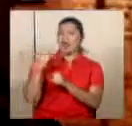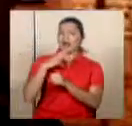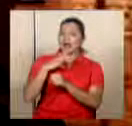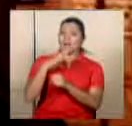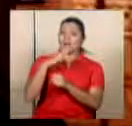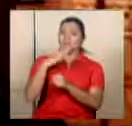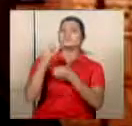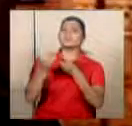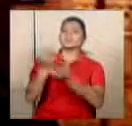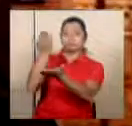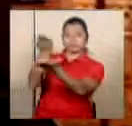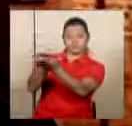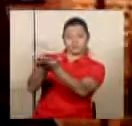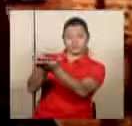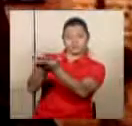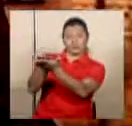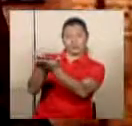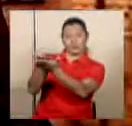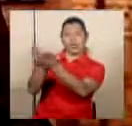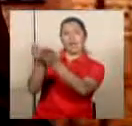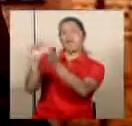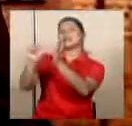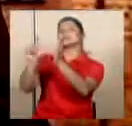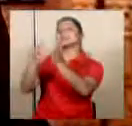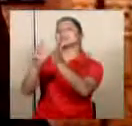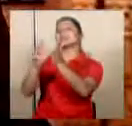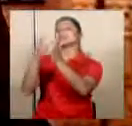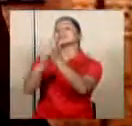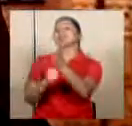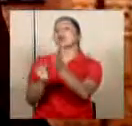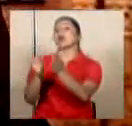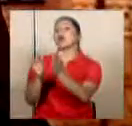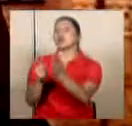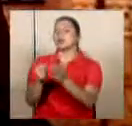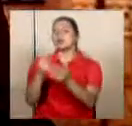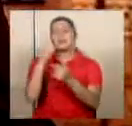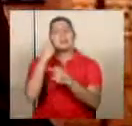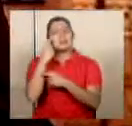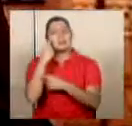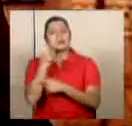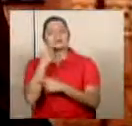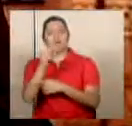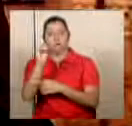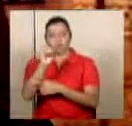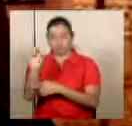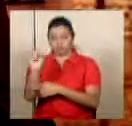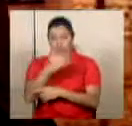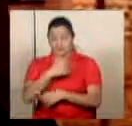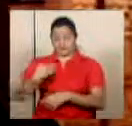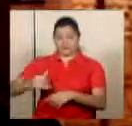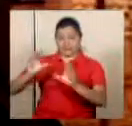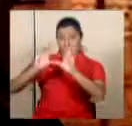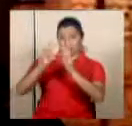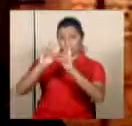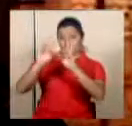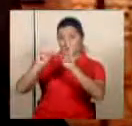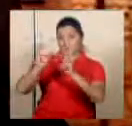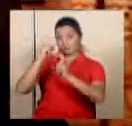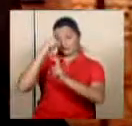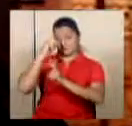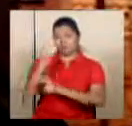iniciativas de corte fiscal escuchemos lo que dijo el diputado Otón Solís presidente de la Comisión de Asuntos Hacendarios